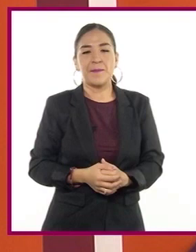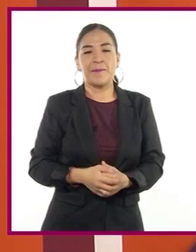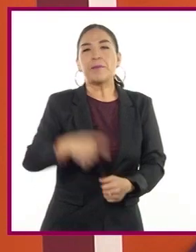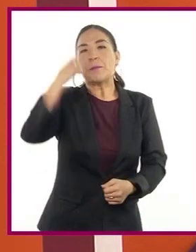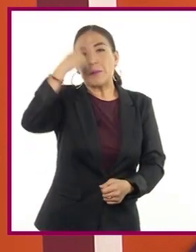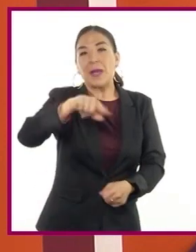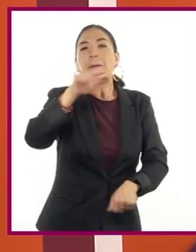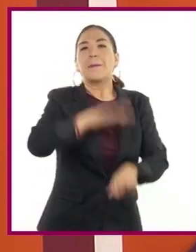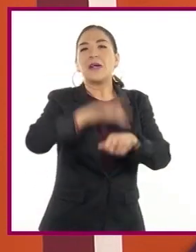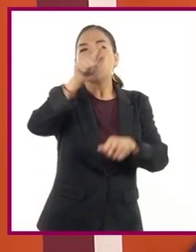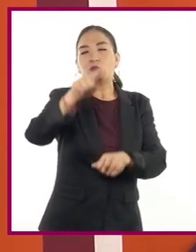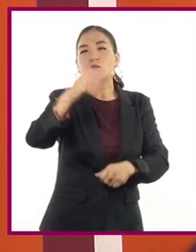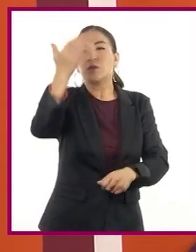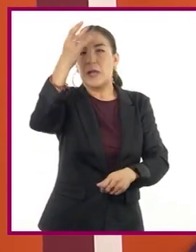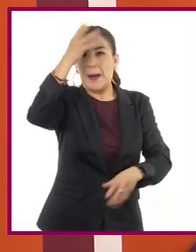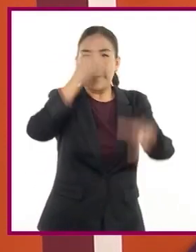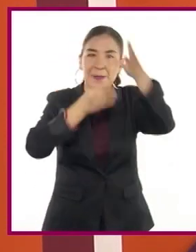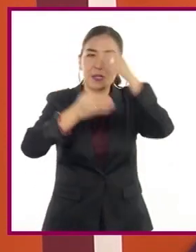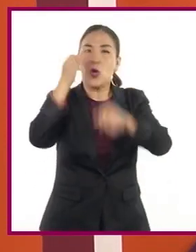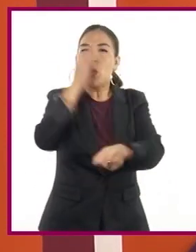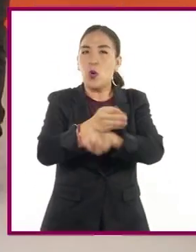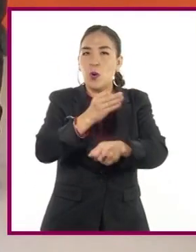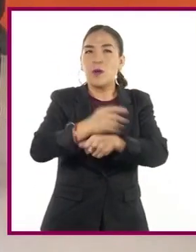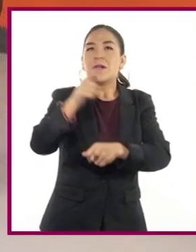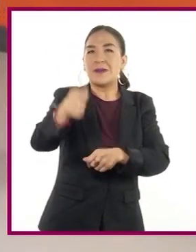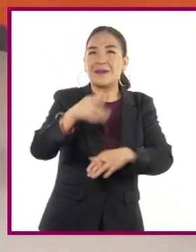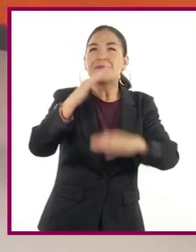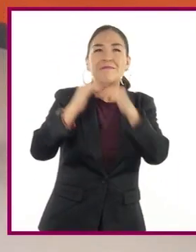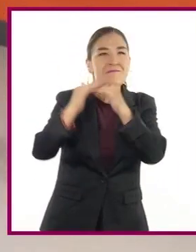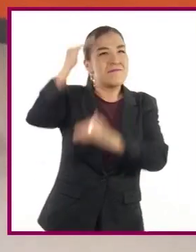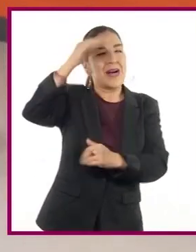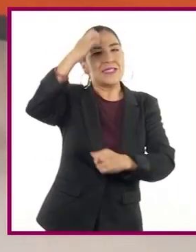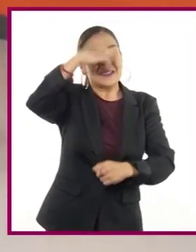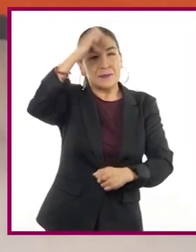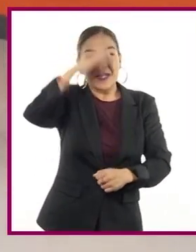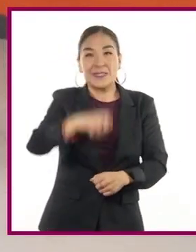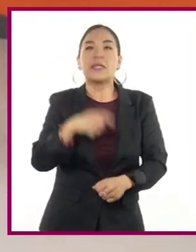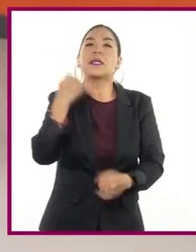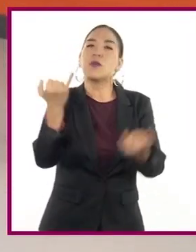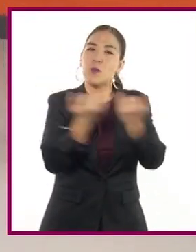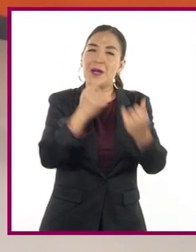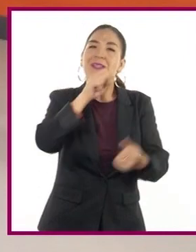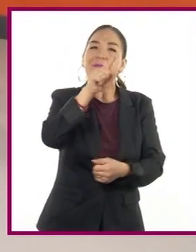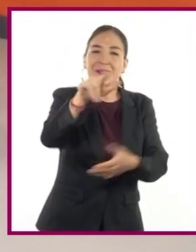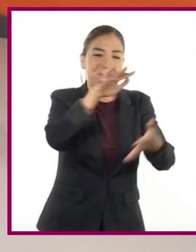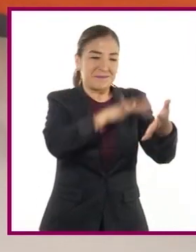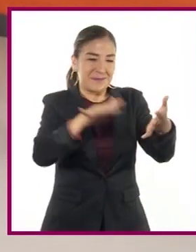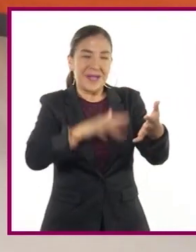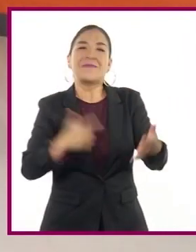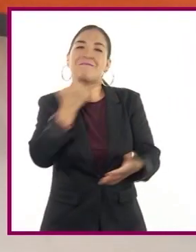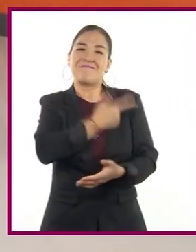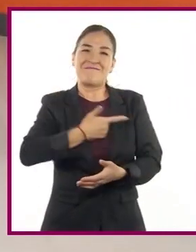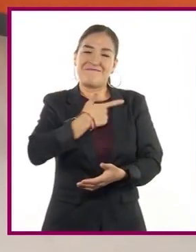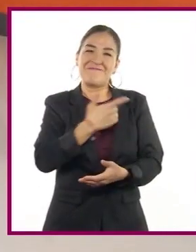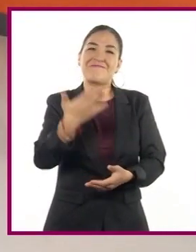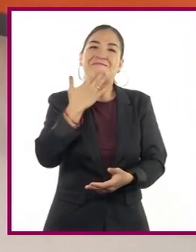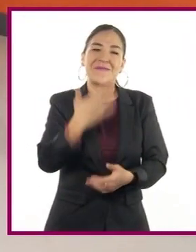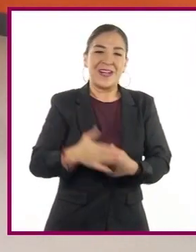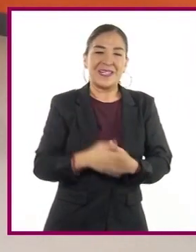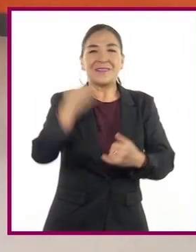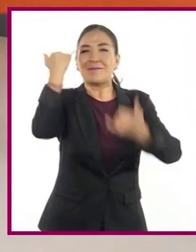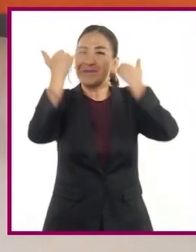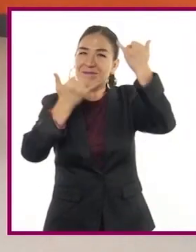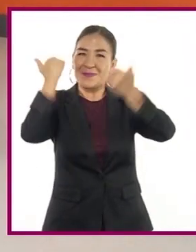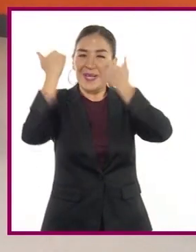conocimientos que han adquirido hoy, sino que además les hará pasar momentos increíbles y muy